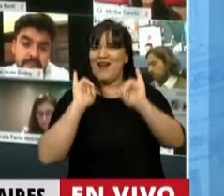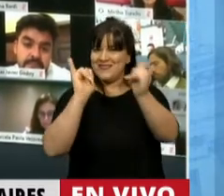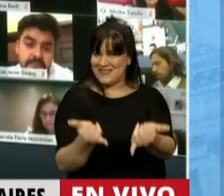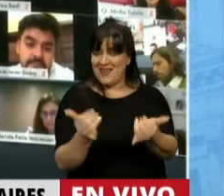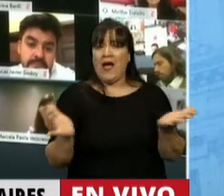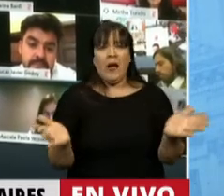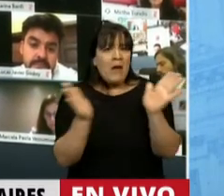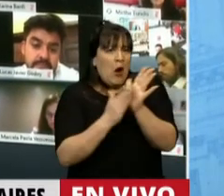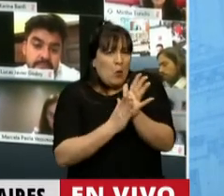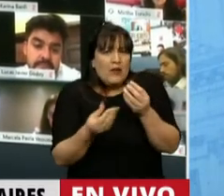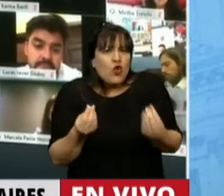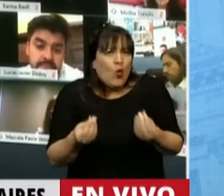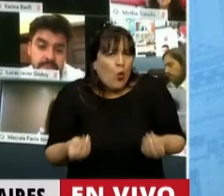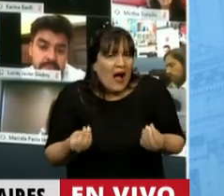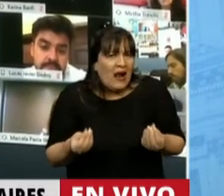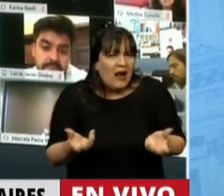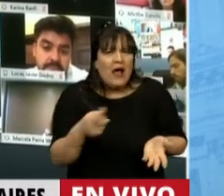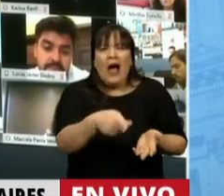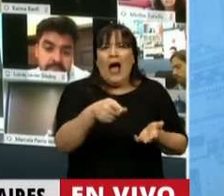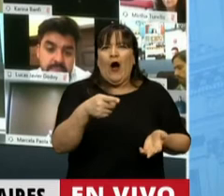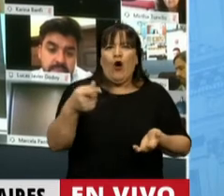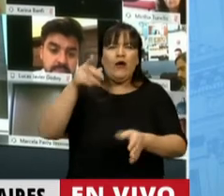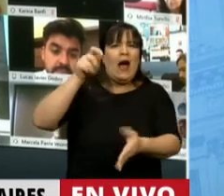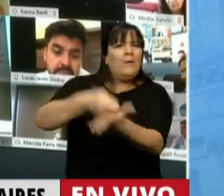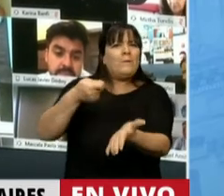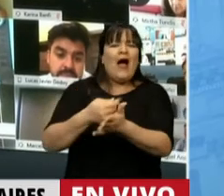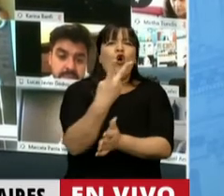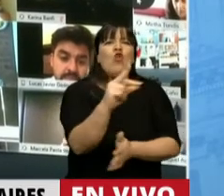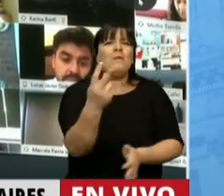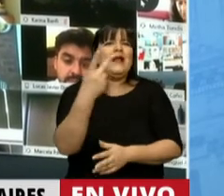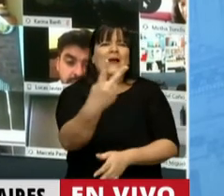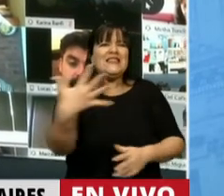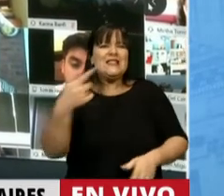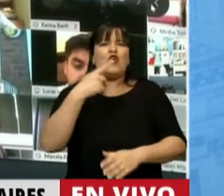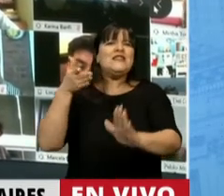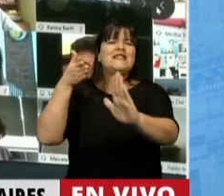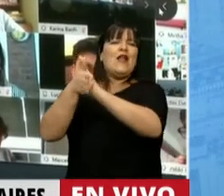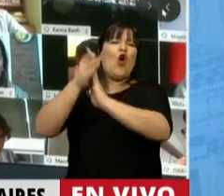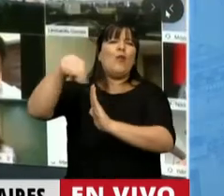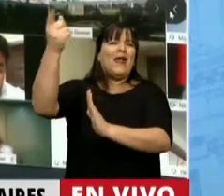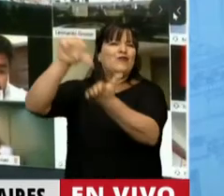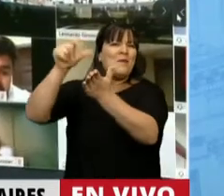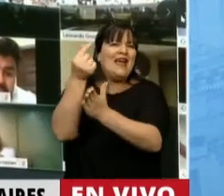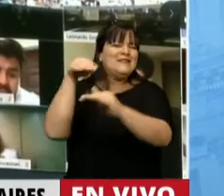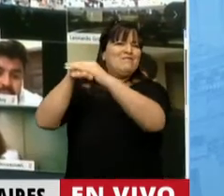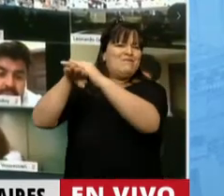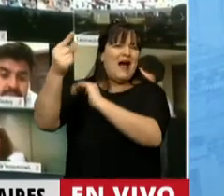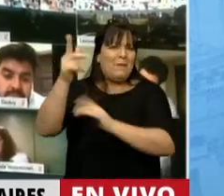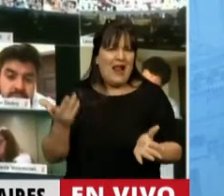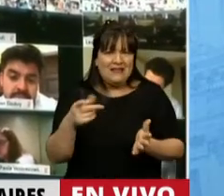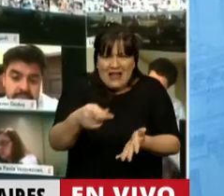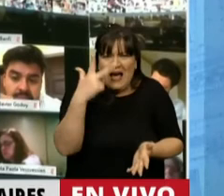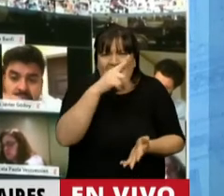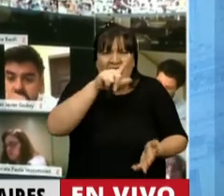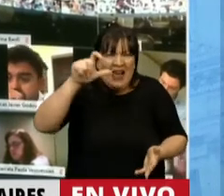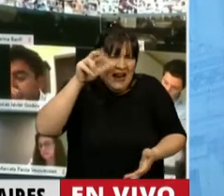No hay argumento. ¿Qué argumento es que empiezan a recibir algún pago en 2025 y que no se fugan? No, diputado Heller. ¿Cómo se